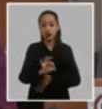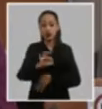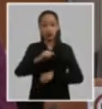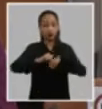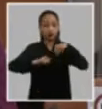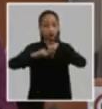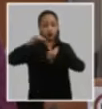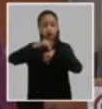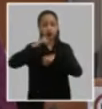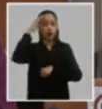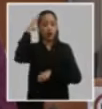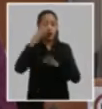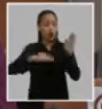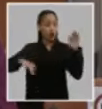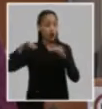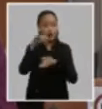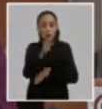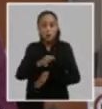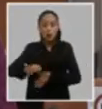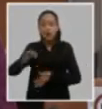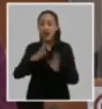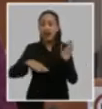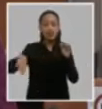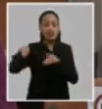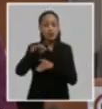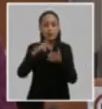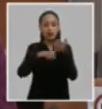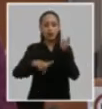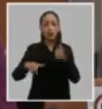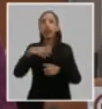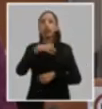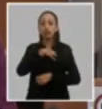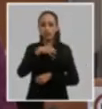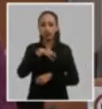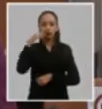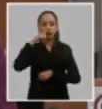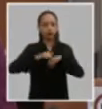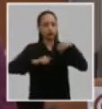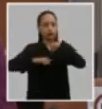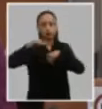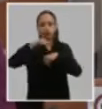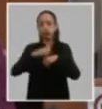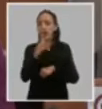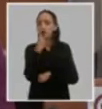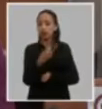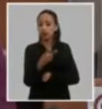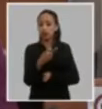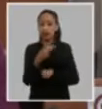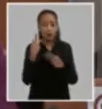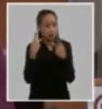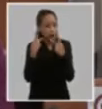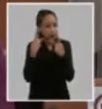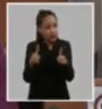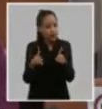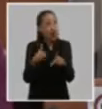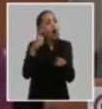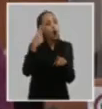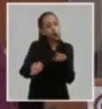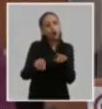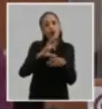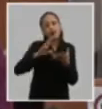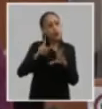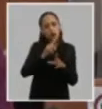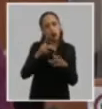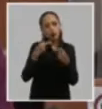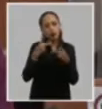estructuras de gobierno a nivel municipal y provincial disponen hoy de estructuras para atender de forma profesional o no estos temas